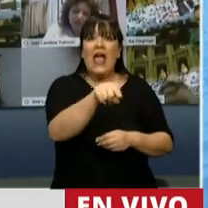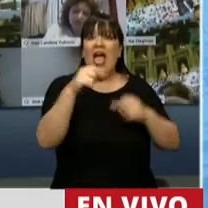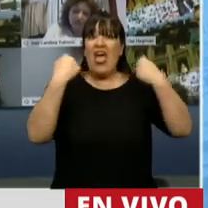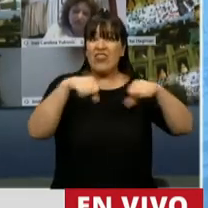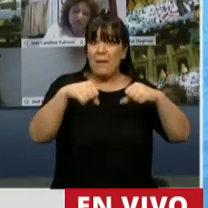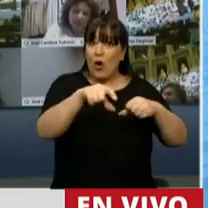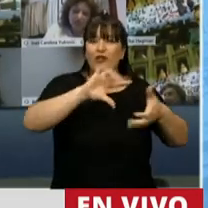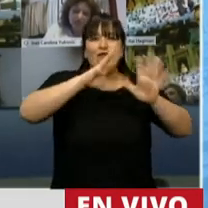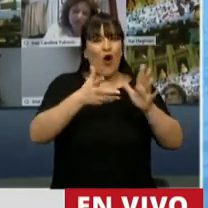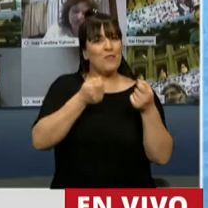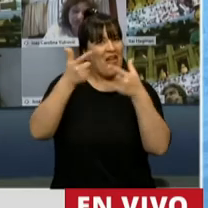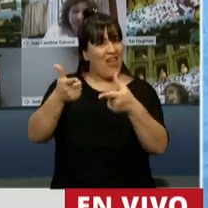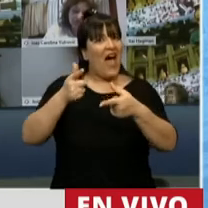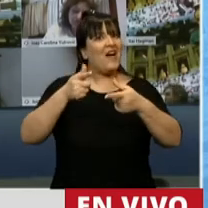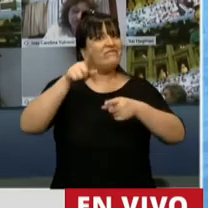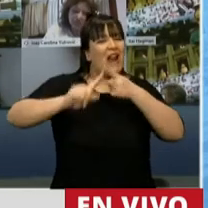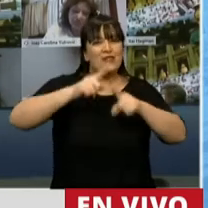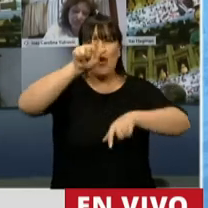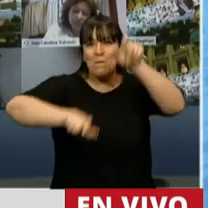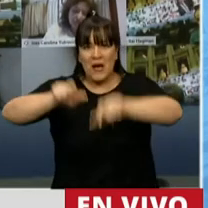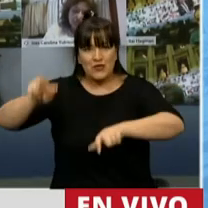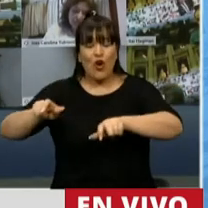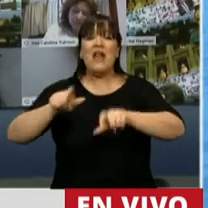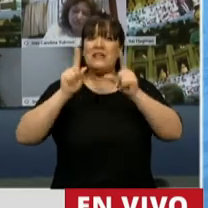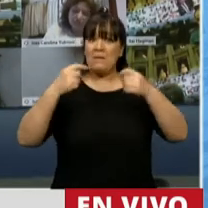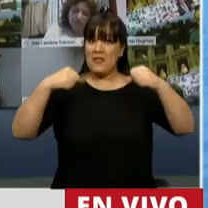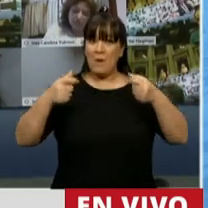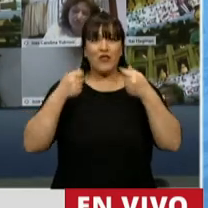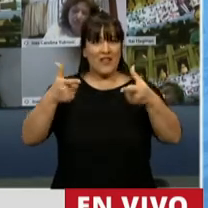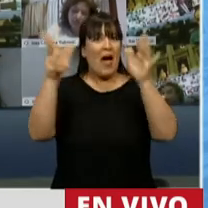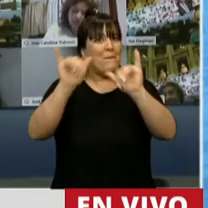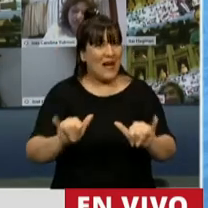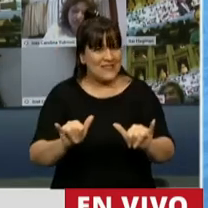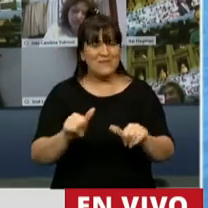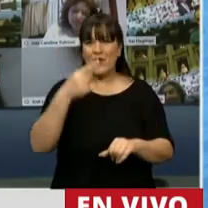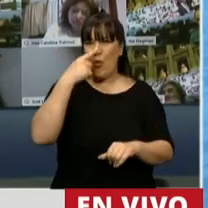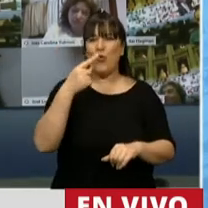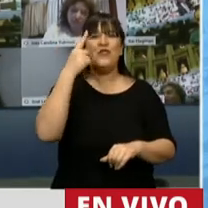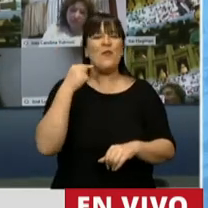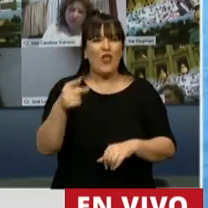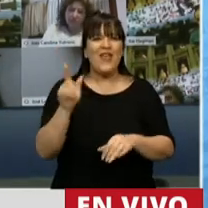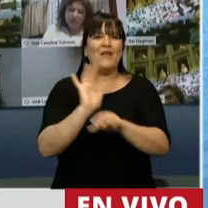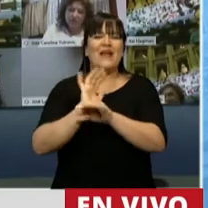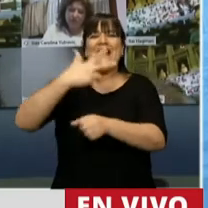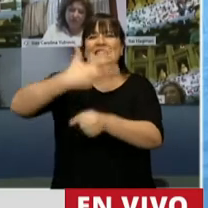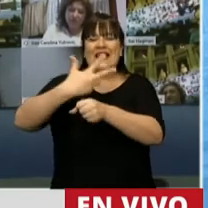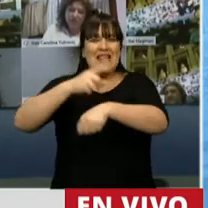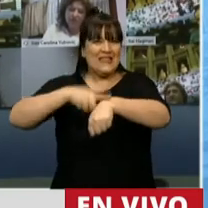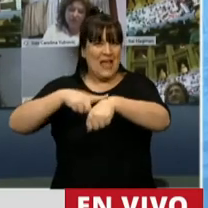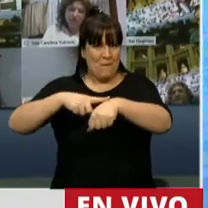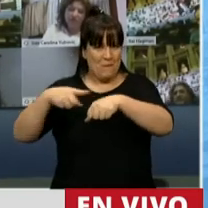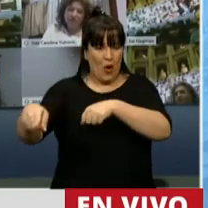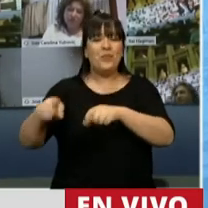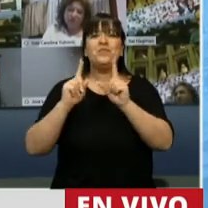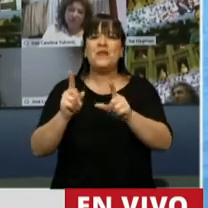es una manera de relacionarse. Y relacionarse en paz. Además, el último día en el deporte se hace un tercer tiempo. Fueron